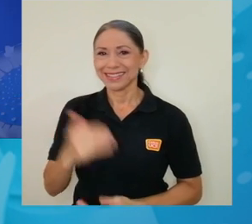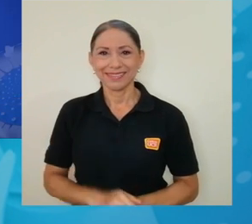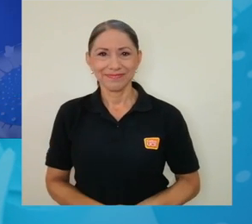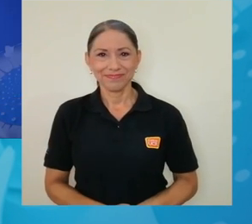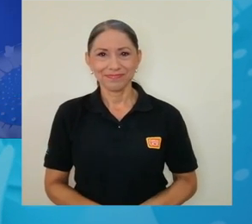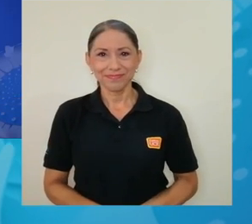Chao, gracias.